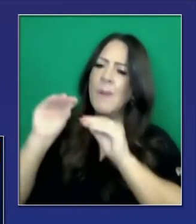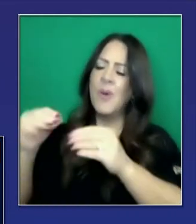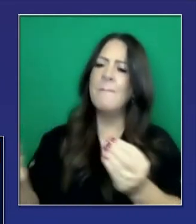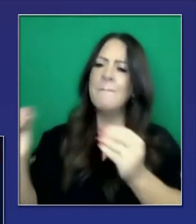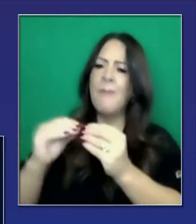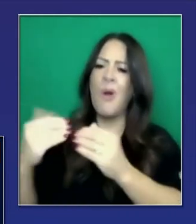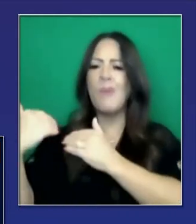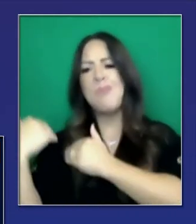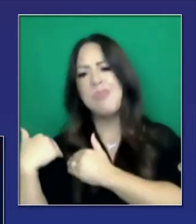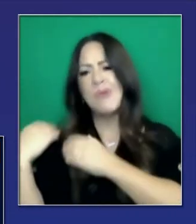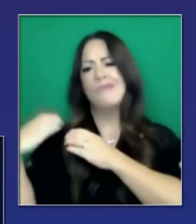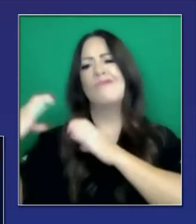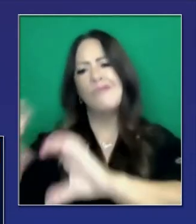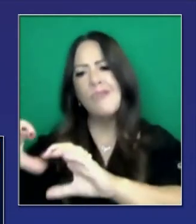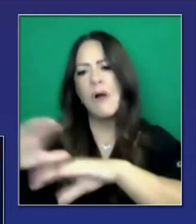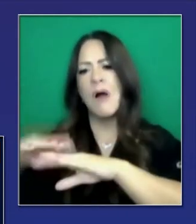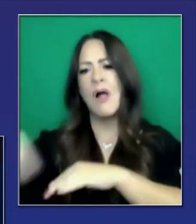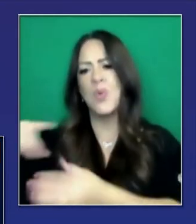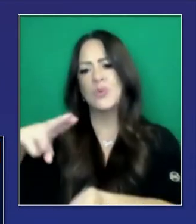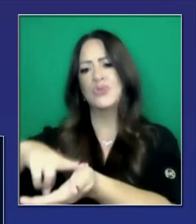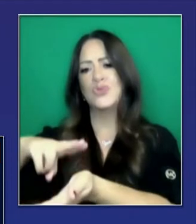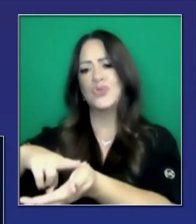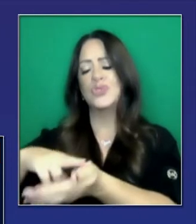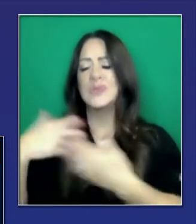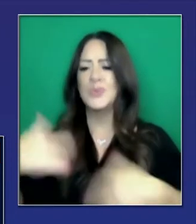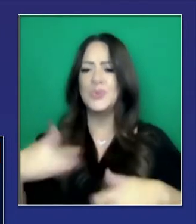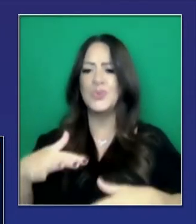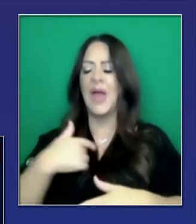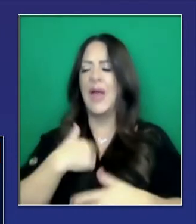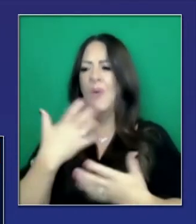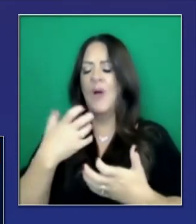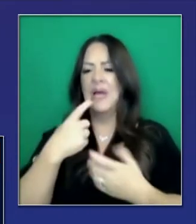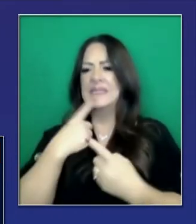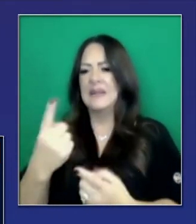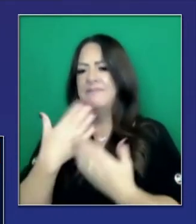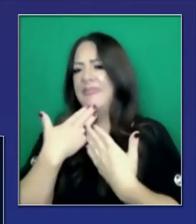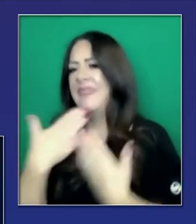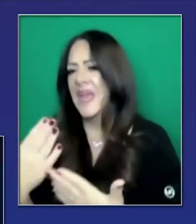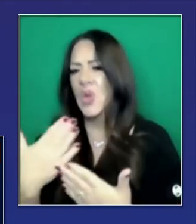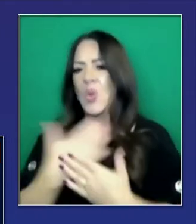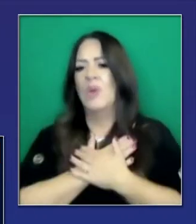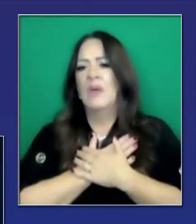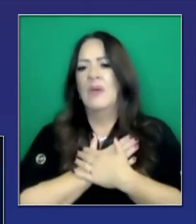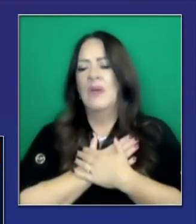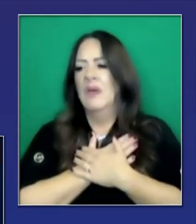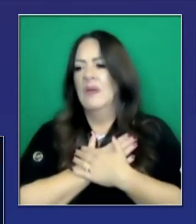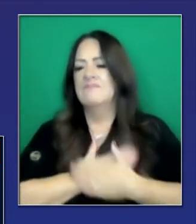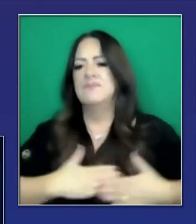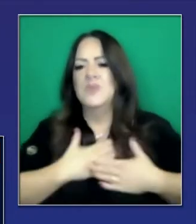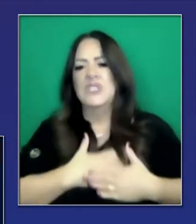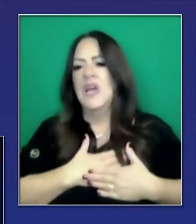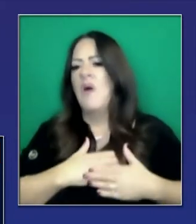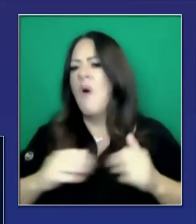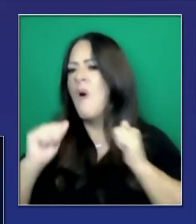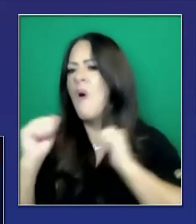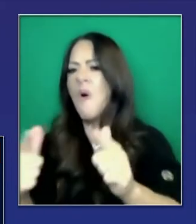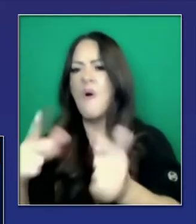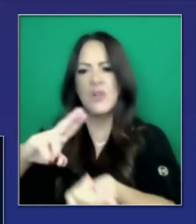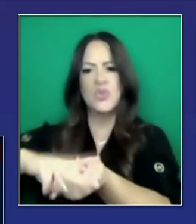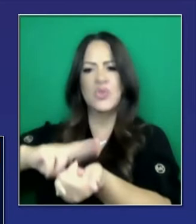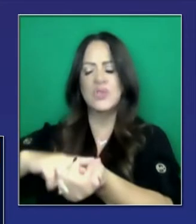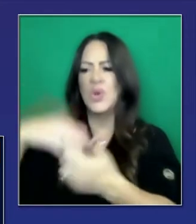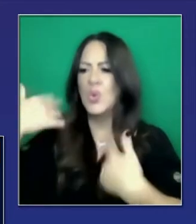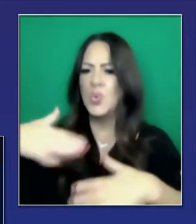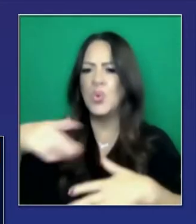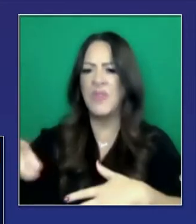sobre el personal que debe ser excusado de diferentes responsabilidades. Y ellos